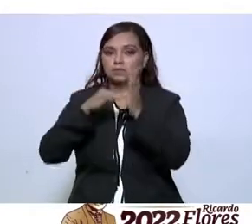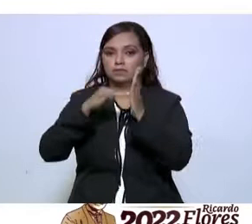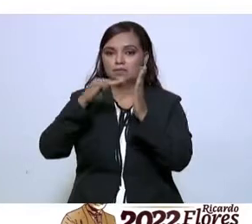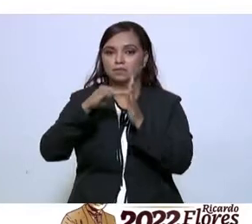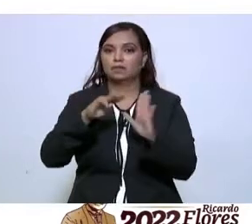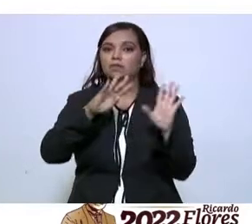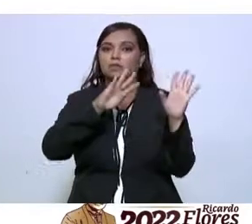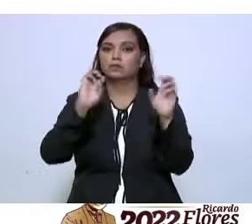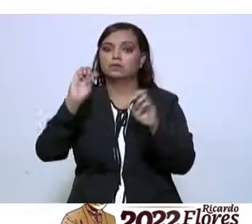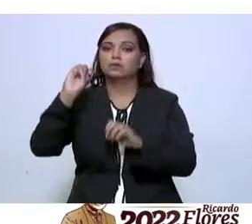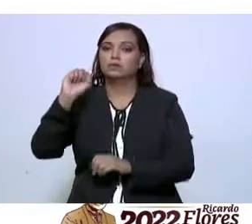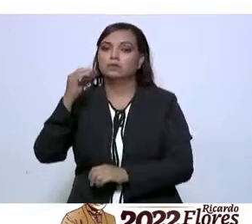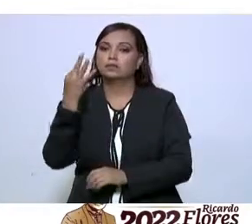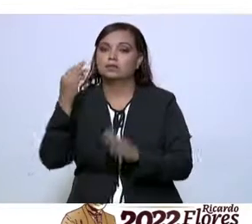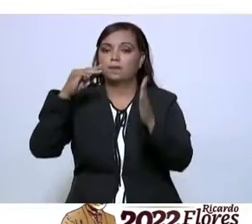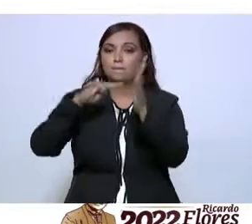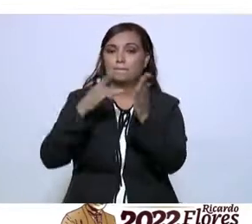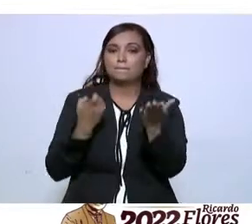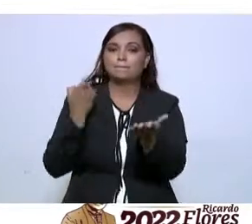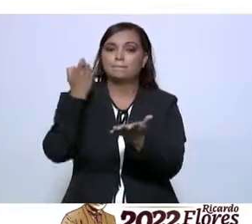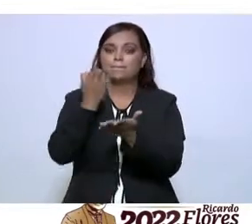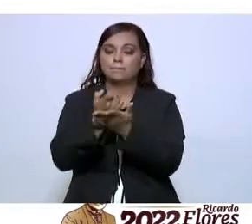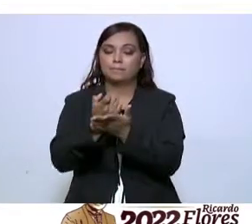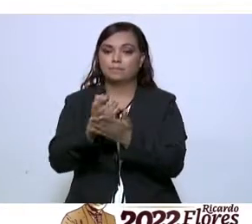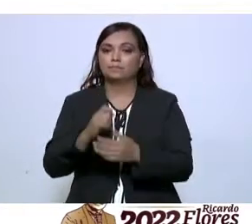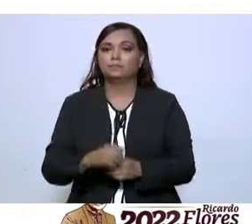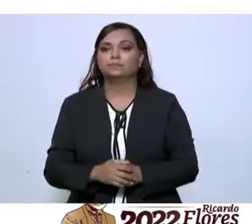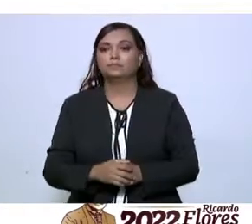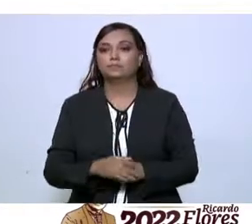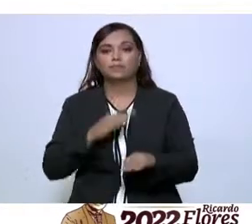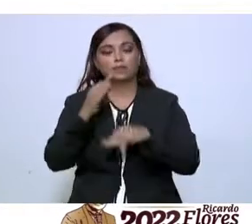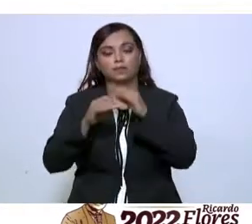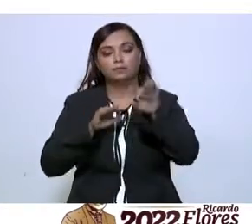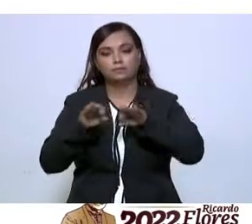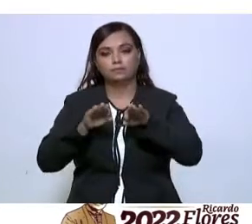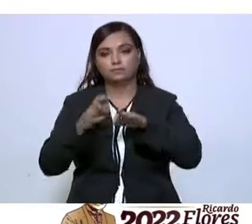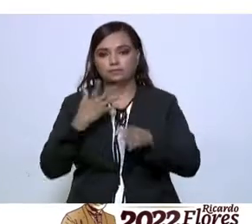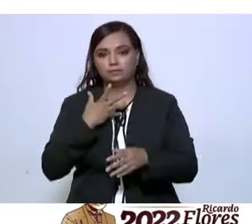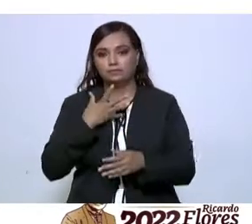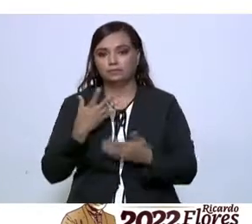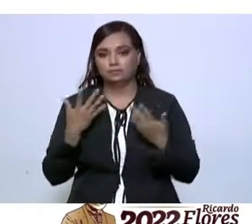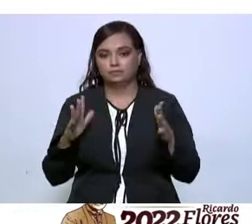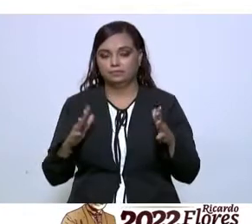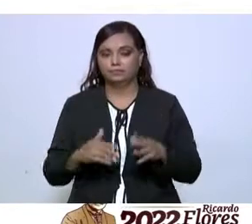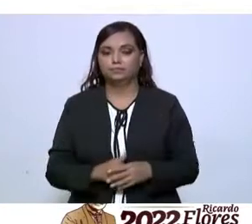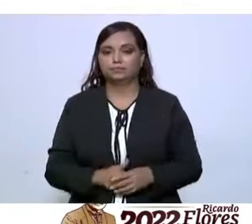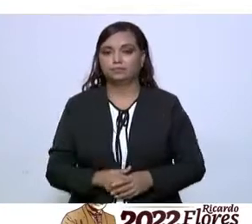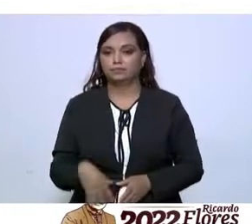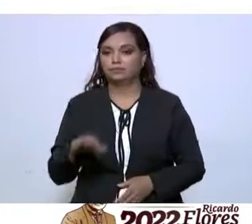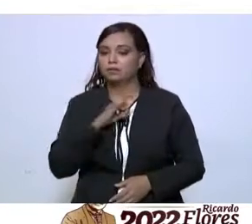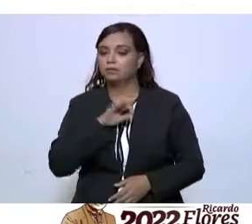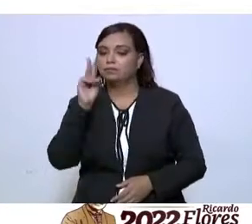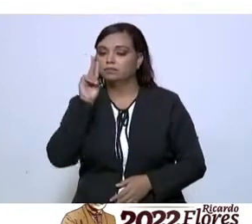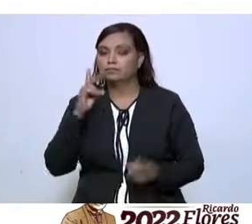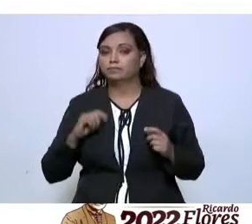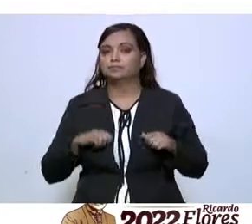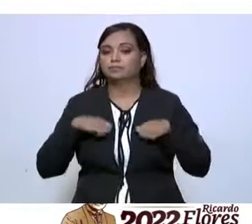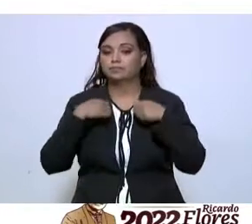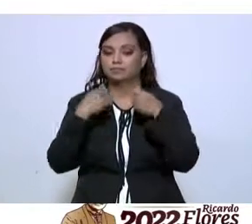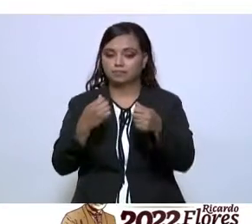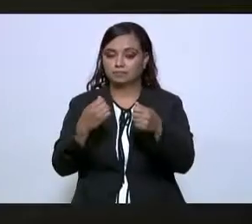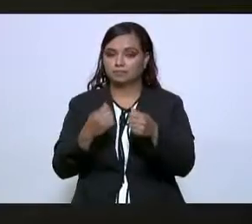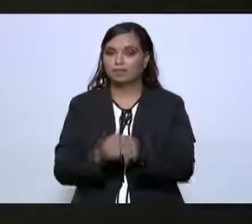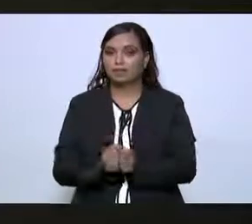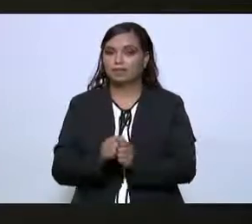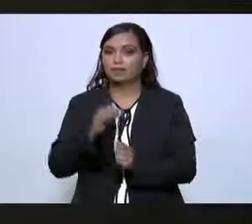963 mil pesos en lo que hemos trabajado. Pudimos entregar en este